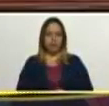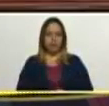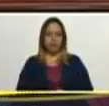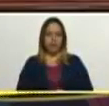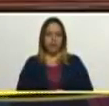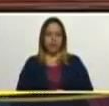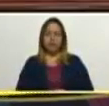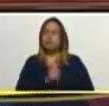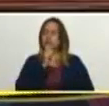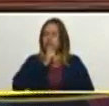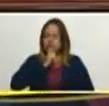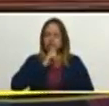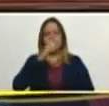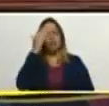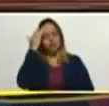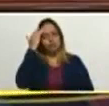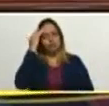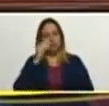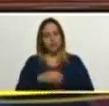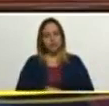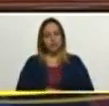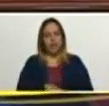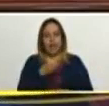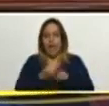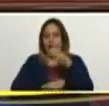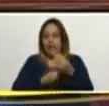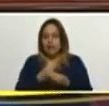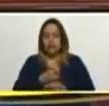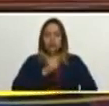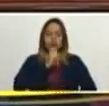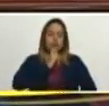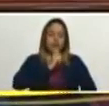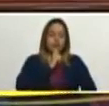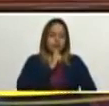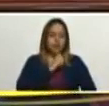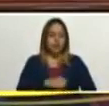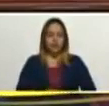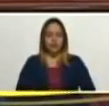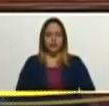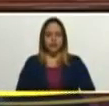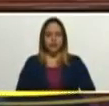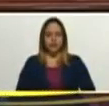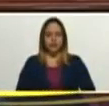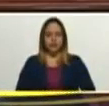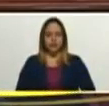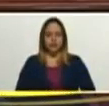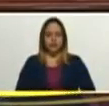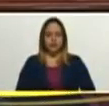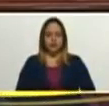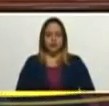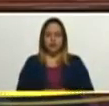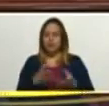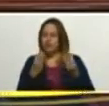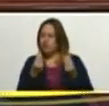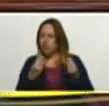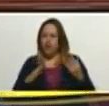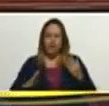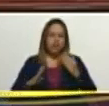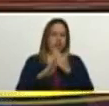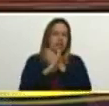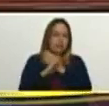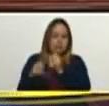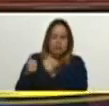Pariendo, haciendo de tripas corazón, por tanto bloqueo,